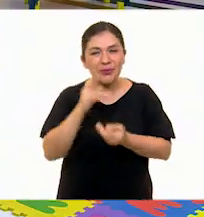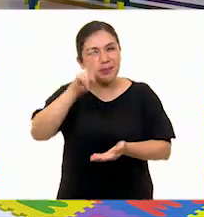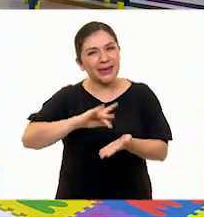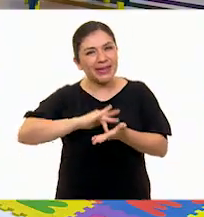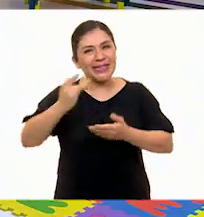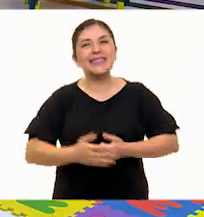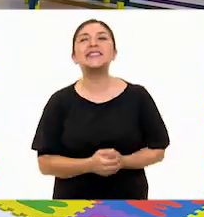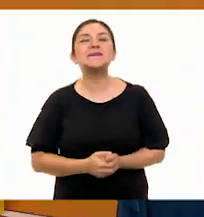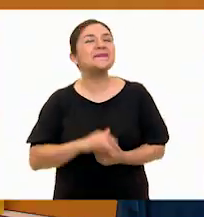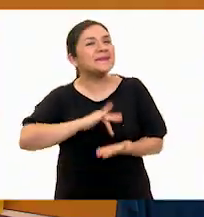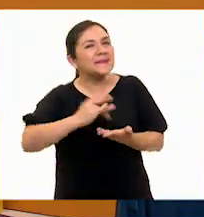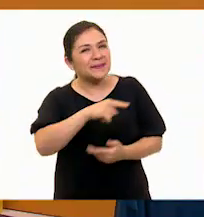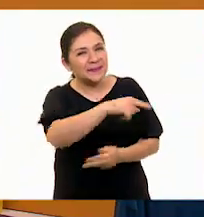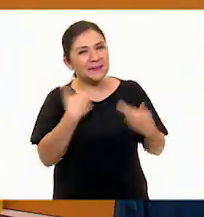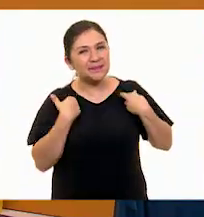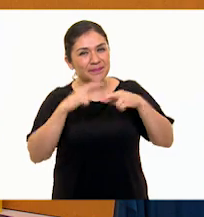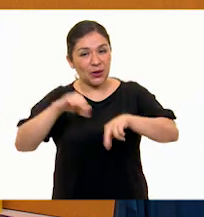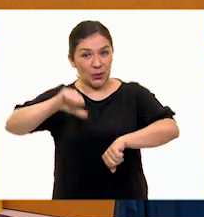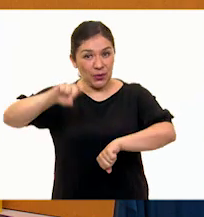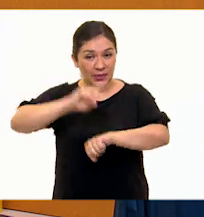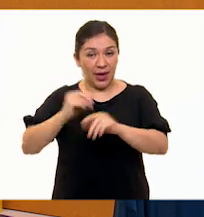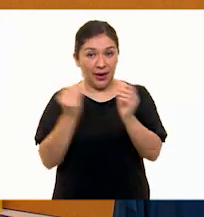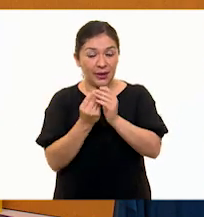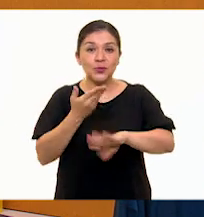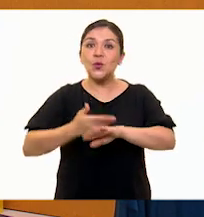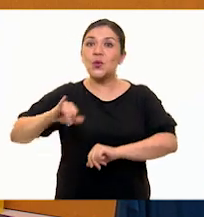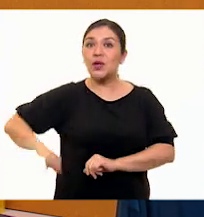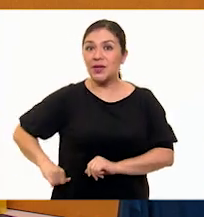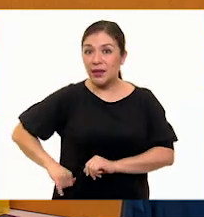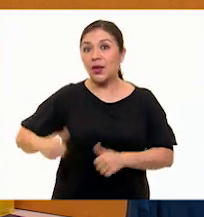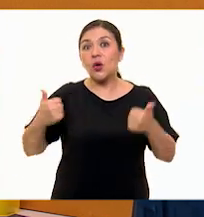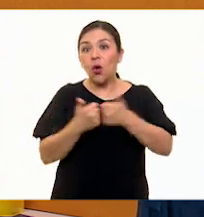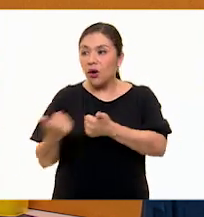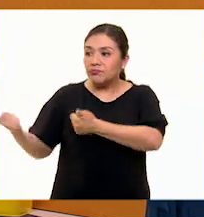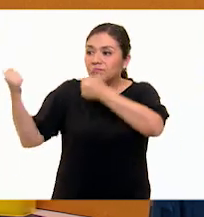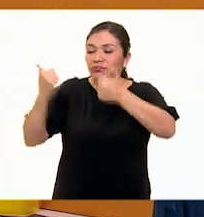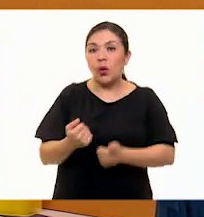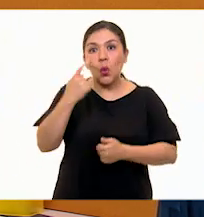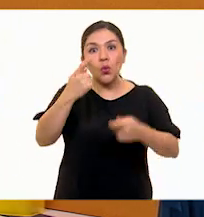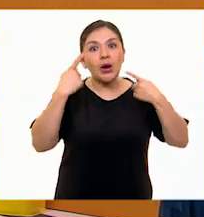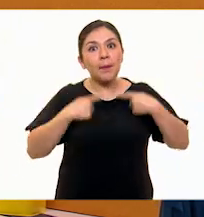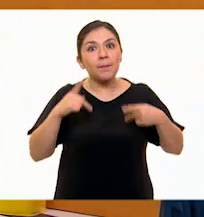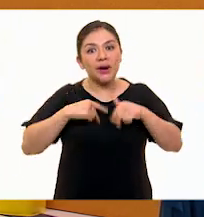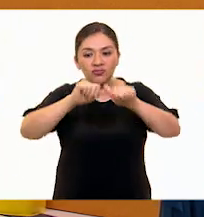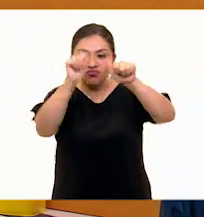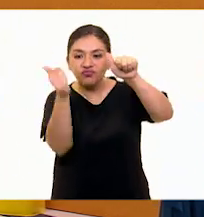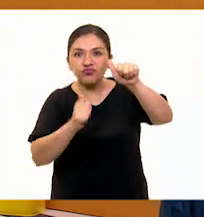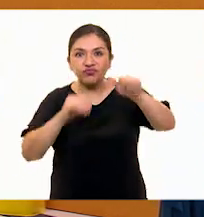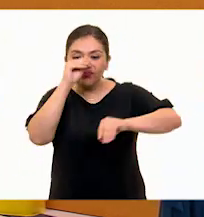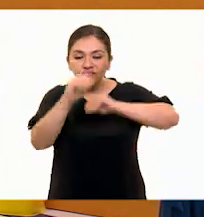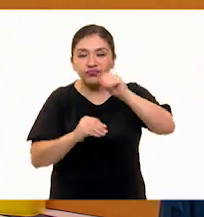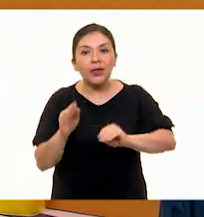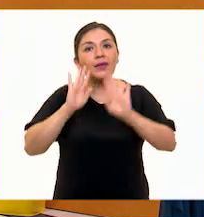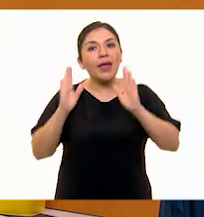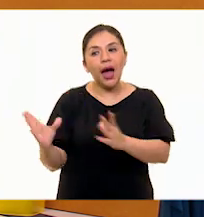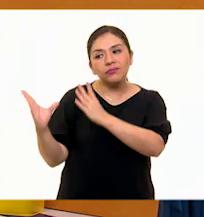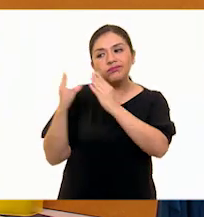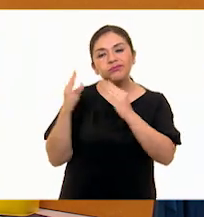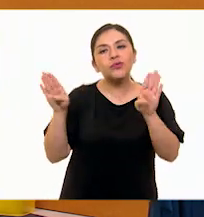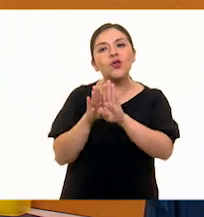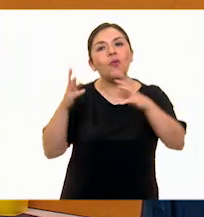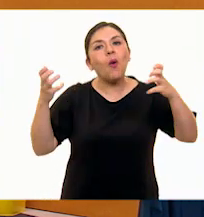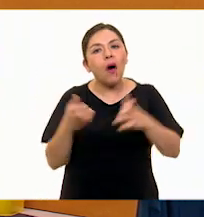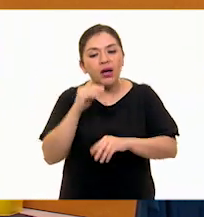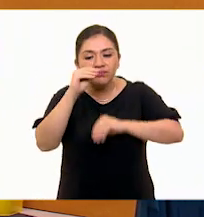Muchísimas gracias Maestra Leti por esta clase tan interesante y por traernos una escultora a nuestra clase que nos enseñó cómo se hacen